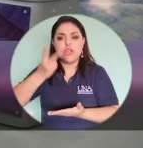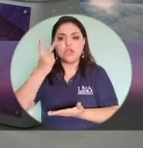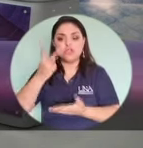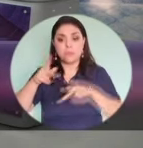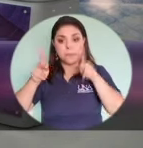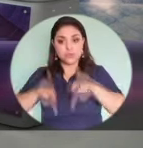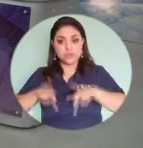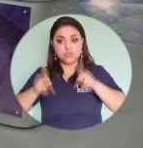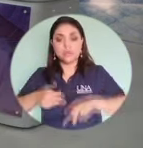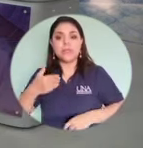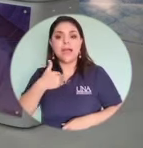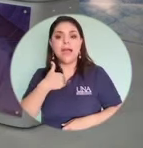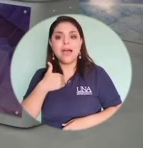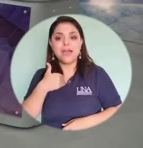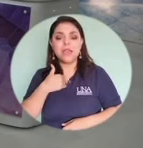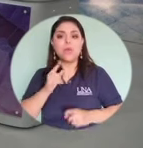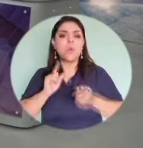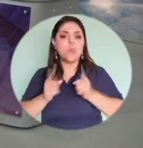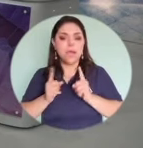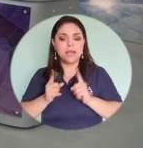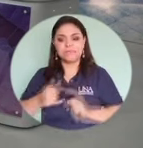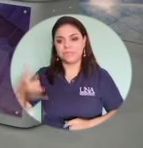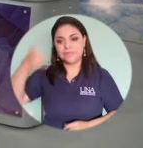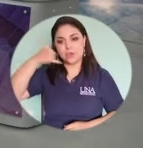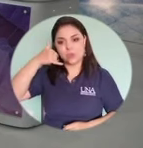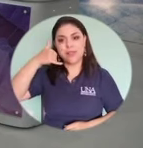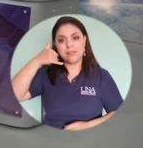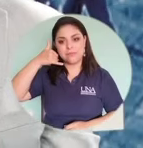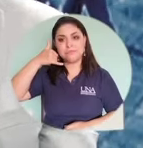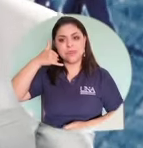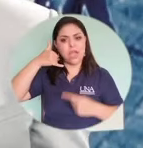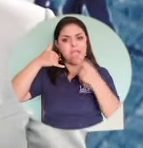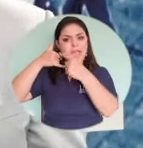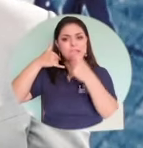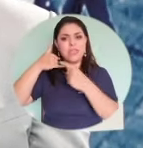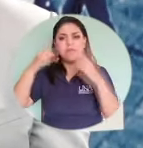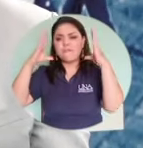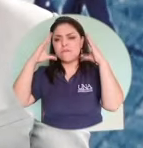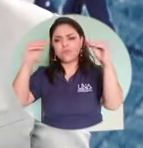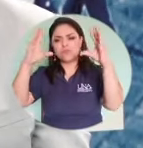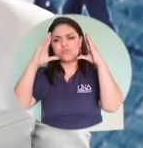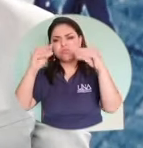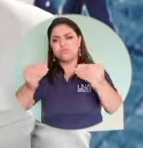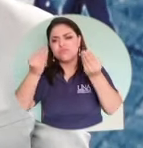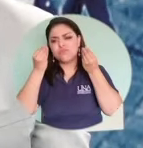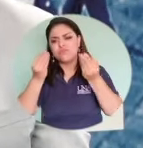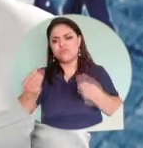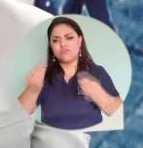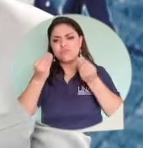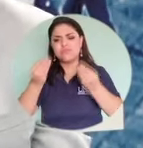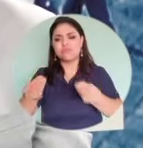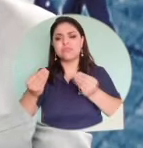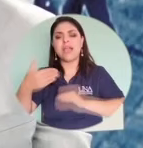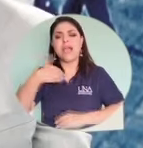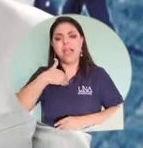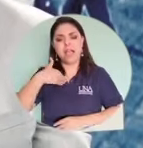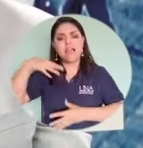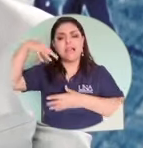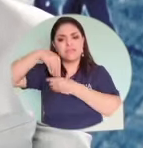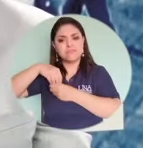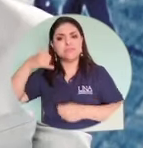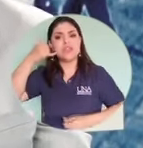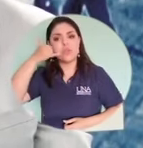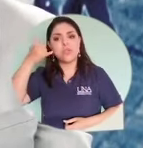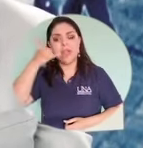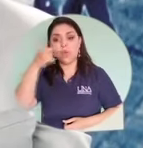vemos desde algo tan sencillo como nuestro celular, ¿cuánta información, cuántos datos tenemos en nuestro celular? Quizá no nos lo preguntamos